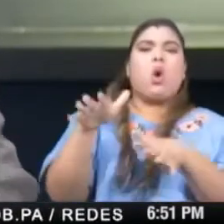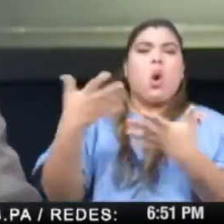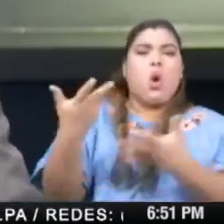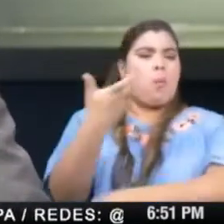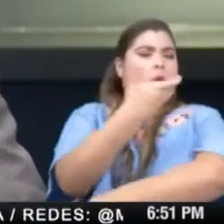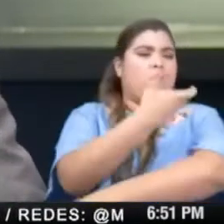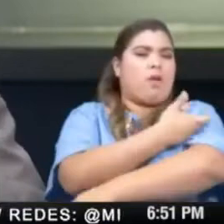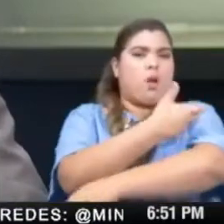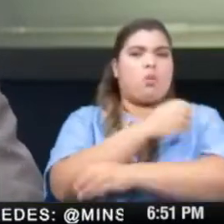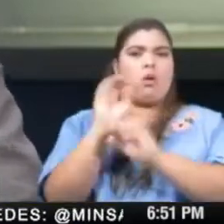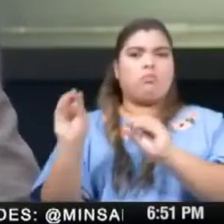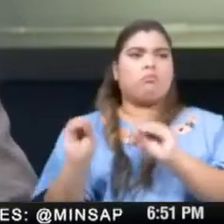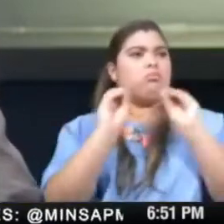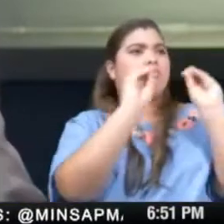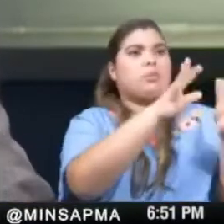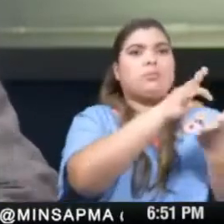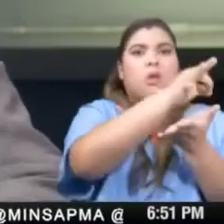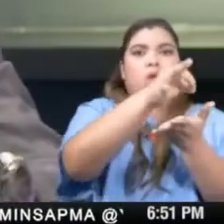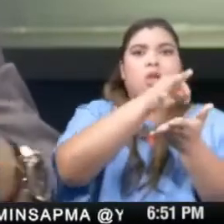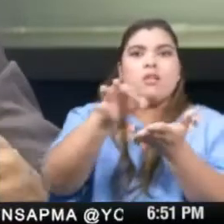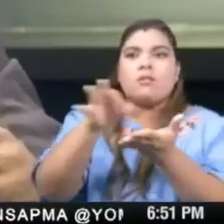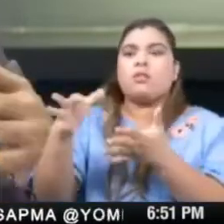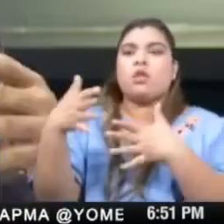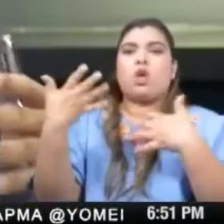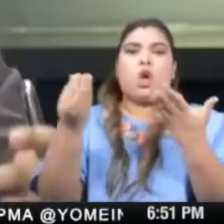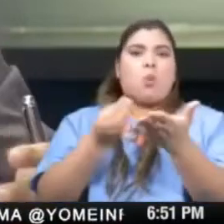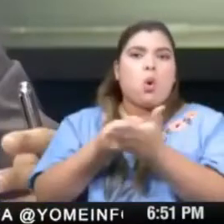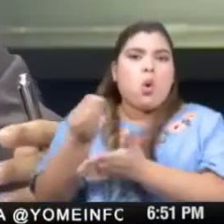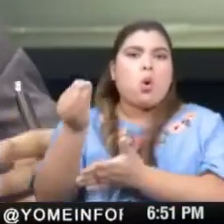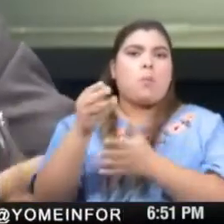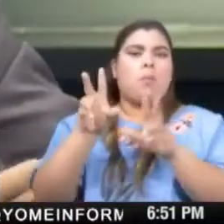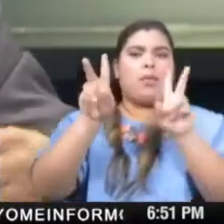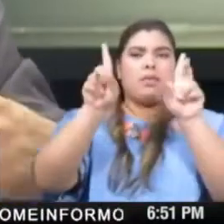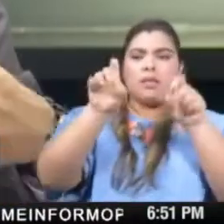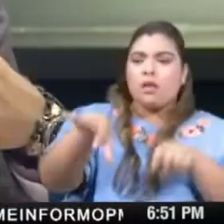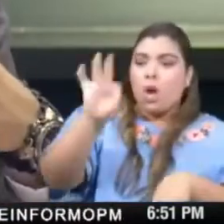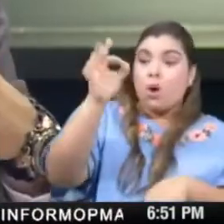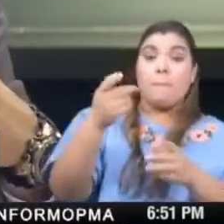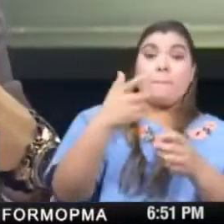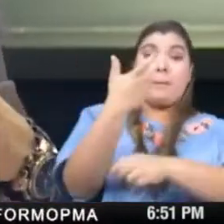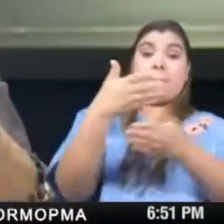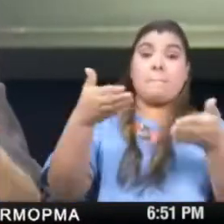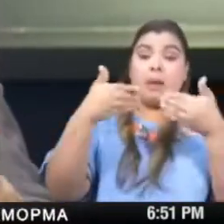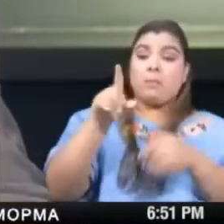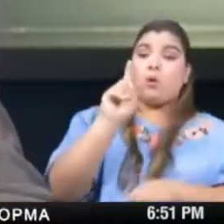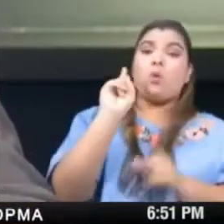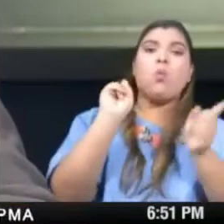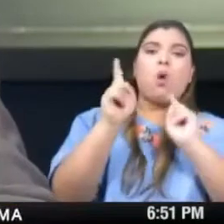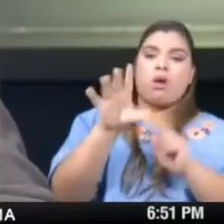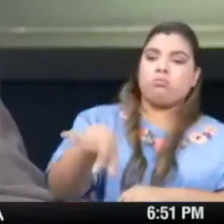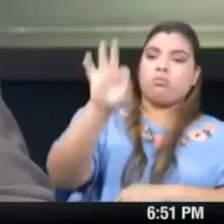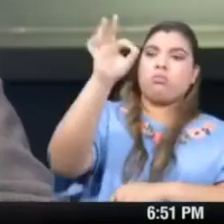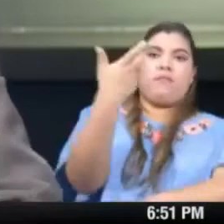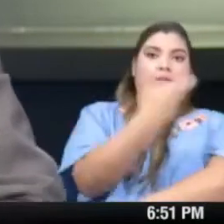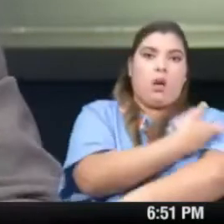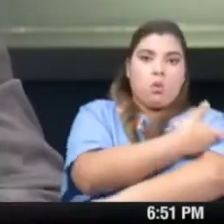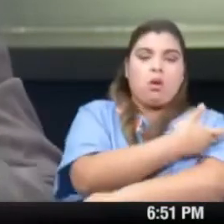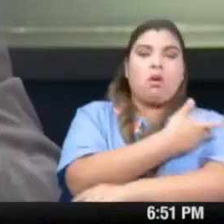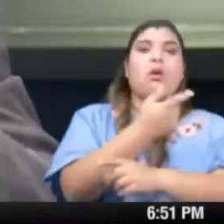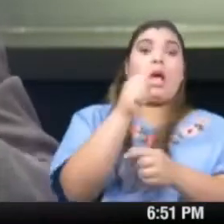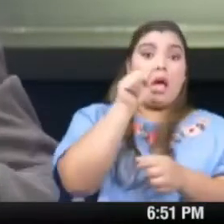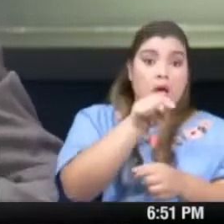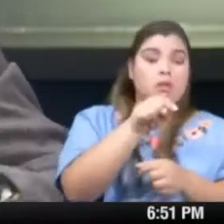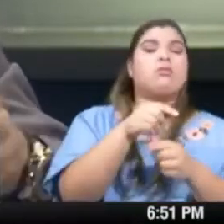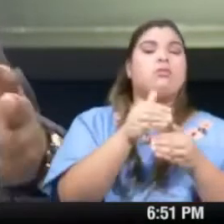de las diferentes vacunas que vamos a estar utilizando en Panamá, después del